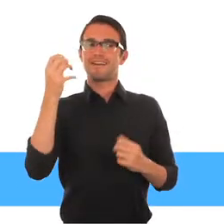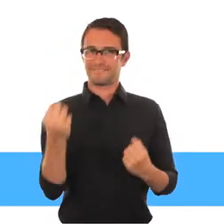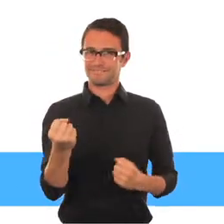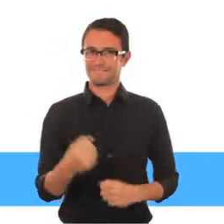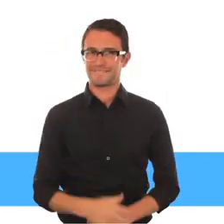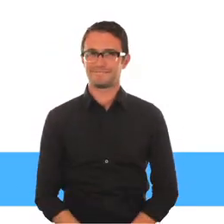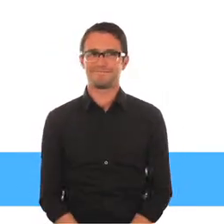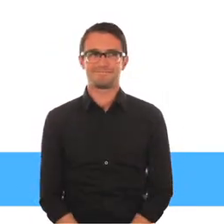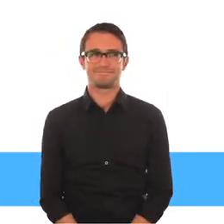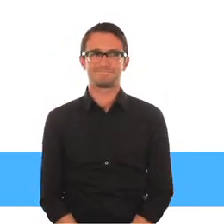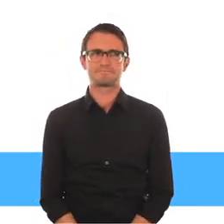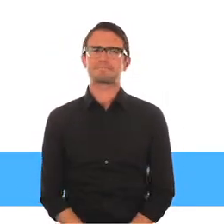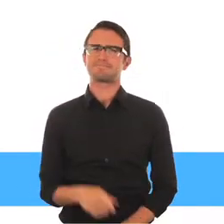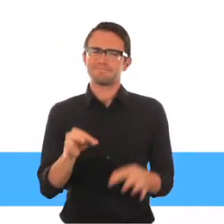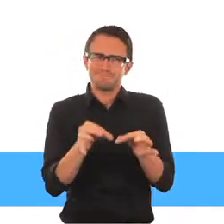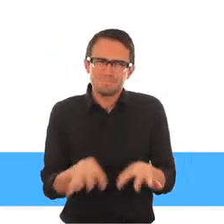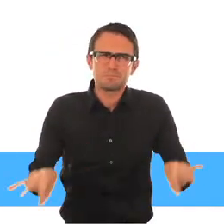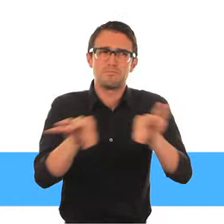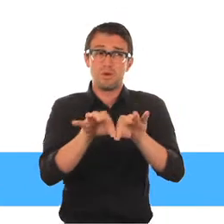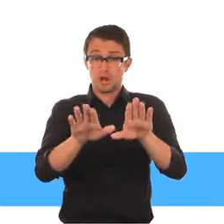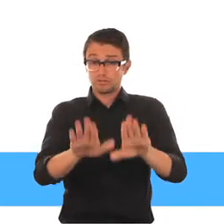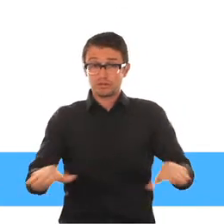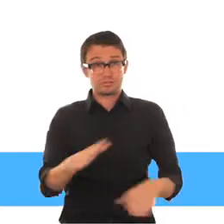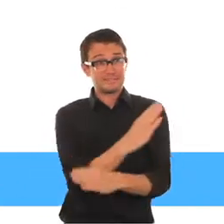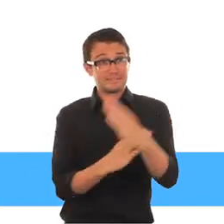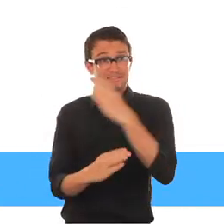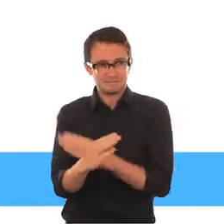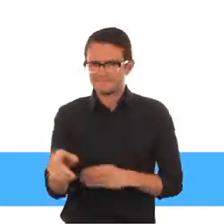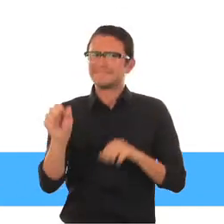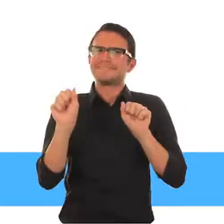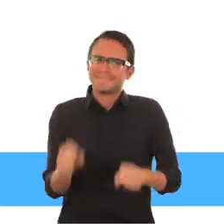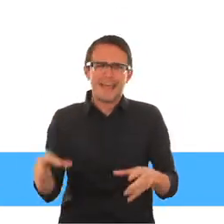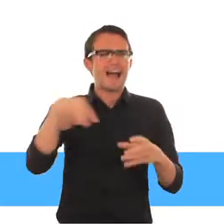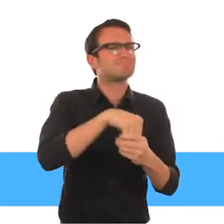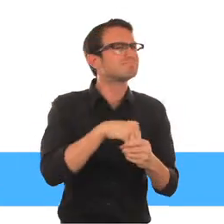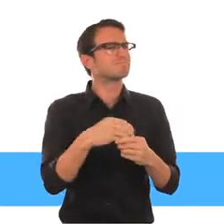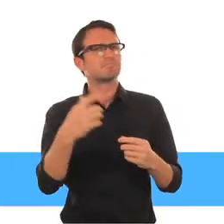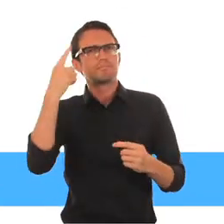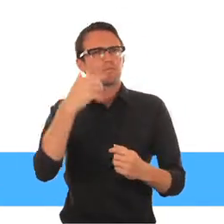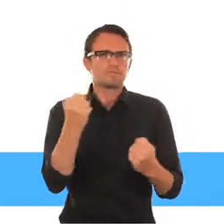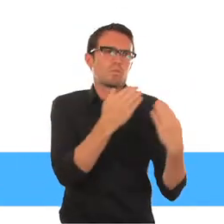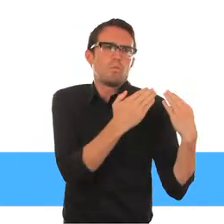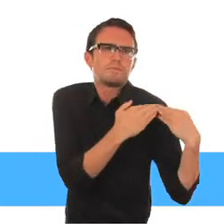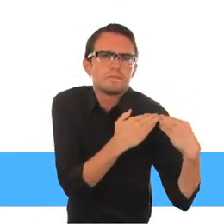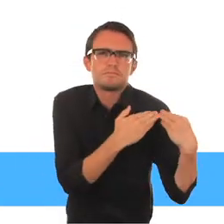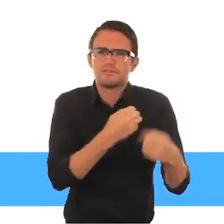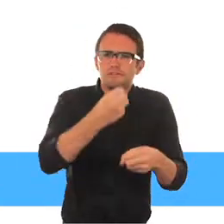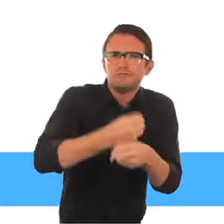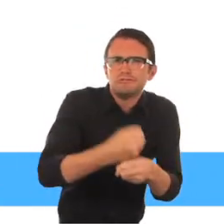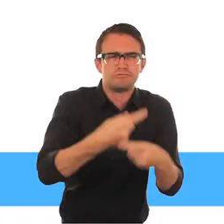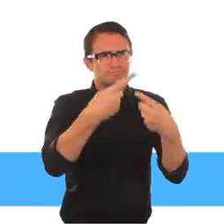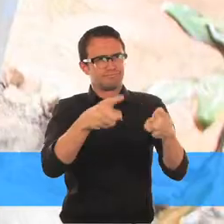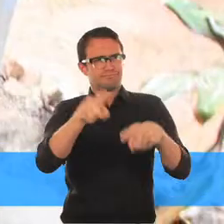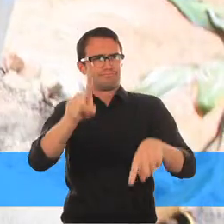Es importante garantizar que los niños con discapacidad puedan cumplir esas funciones Esto puede incluir ofrecer los servicios de intérpretes de